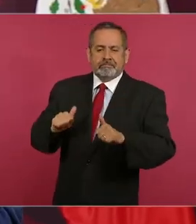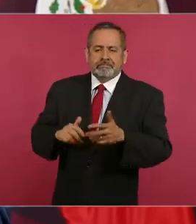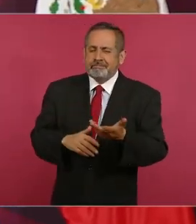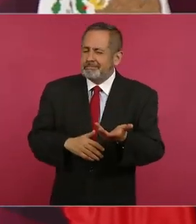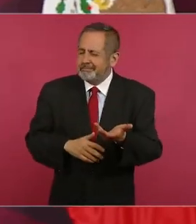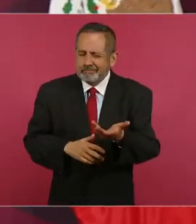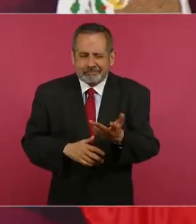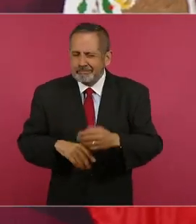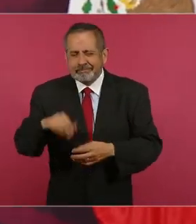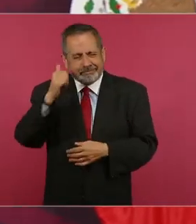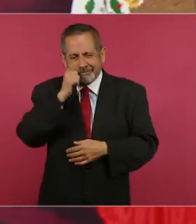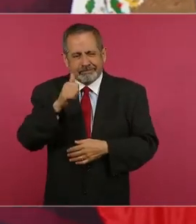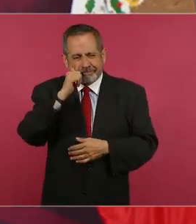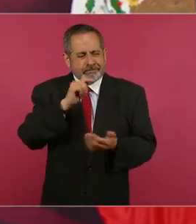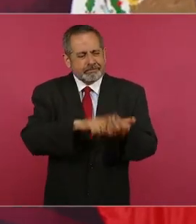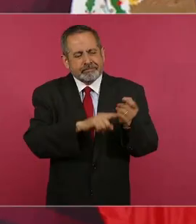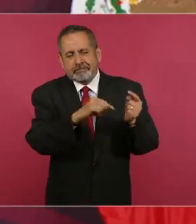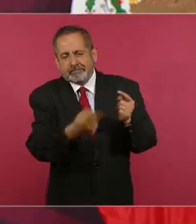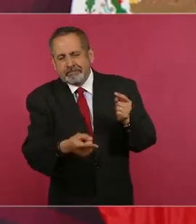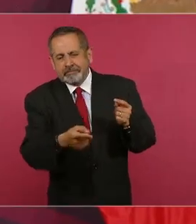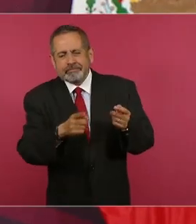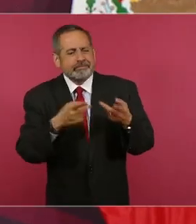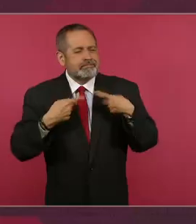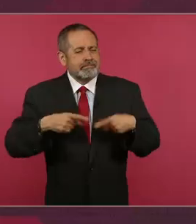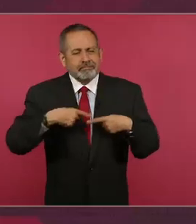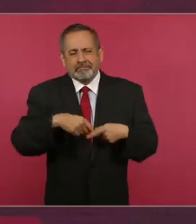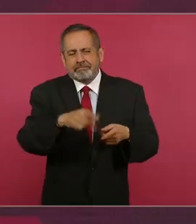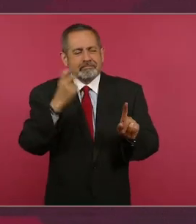de abajo.